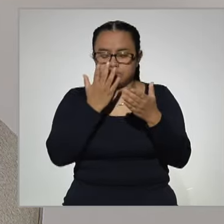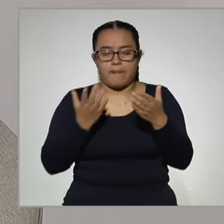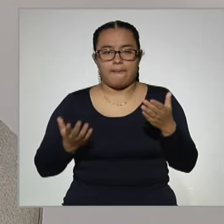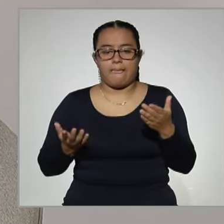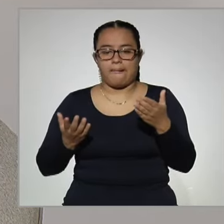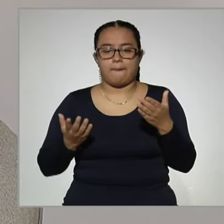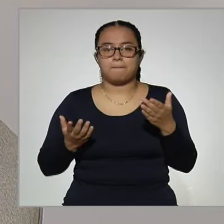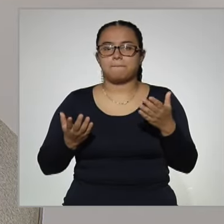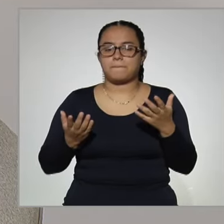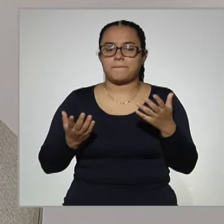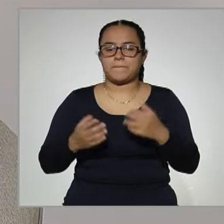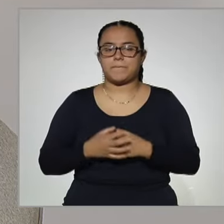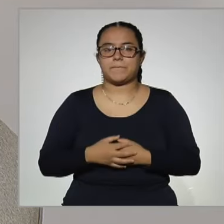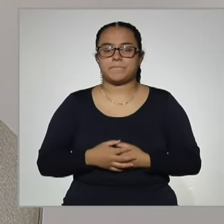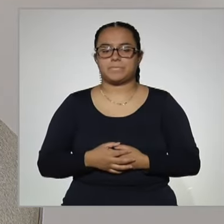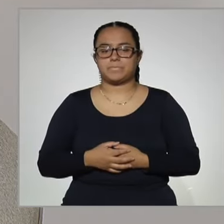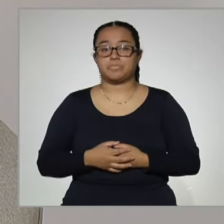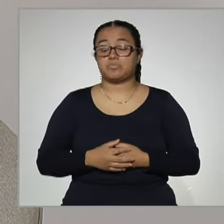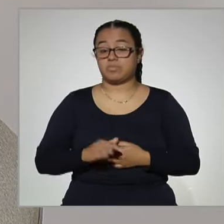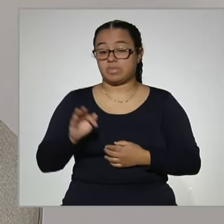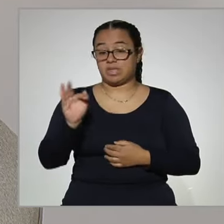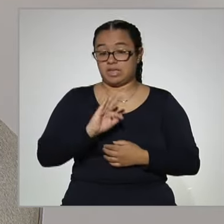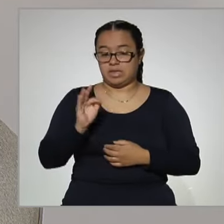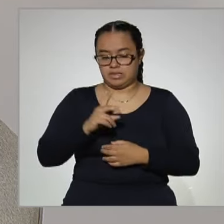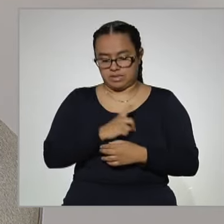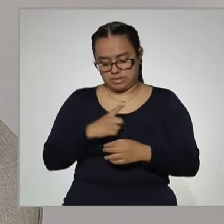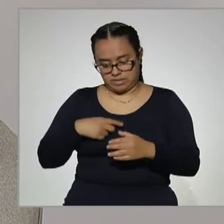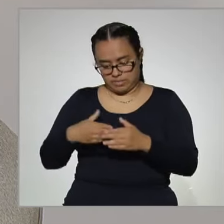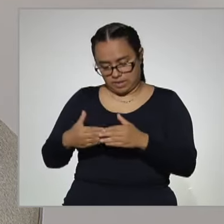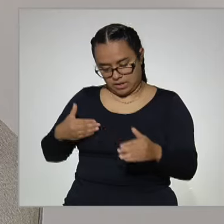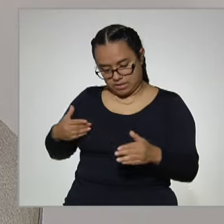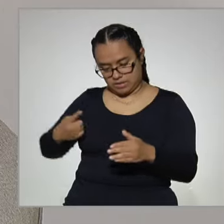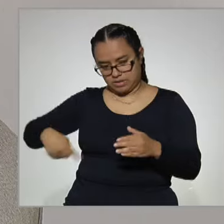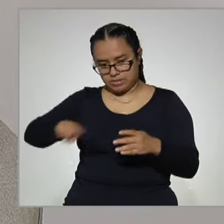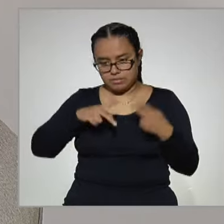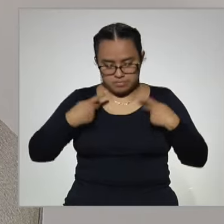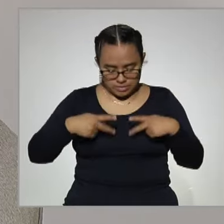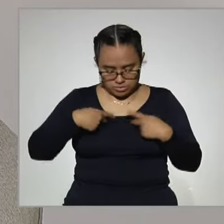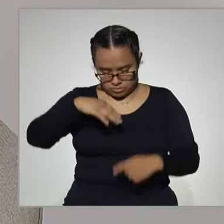debe ser como, o puede ser un planteamiento que se haga en las personas.